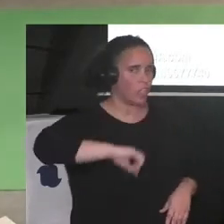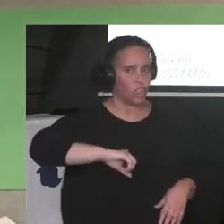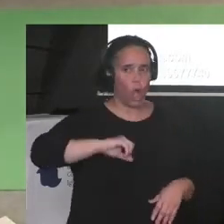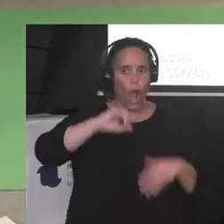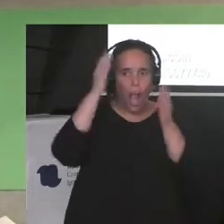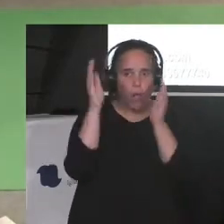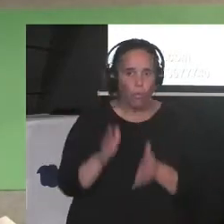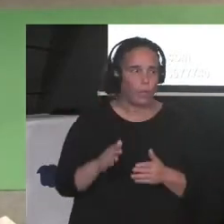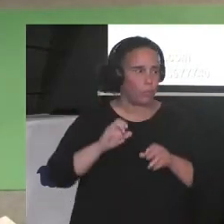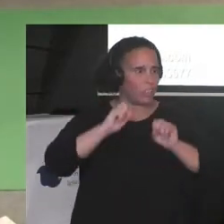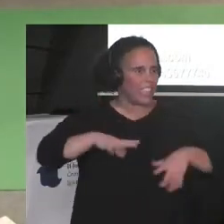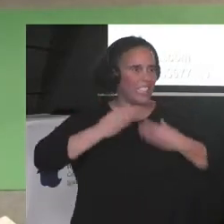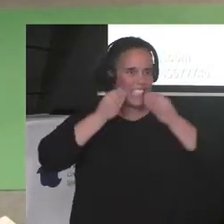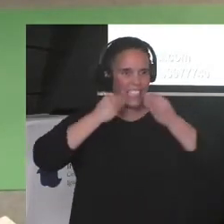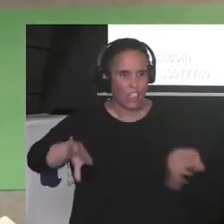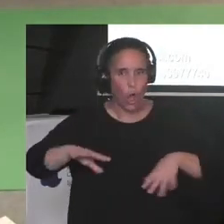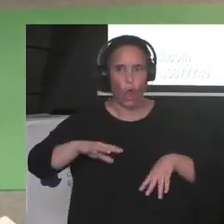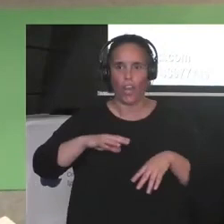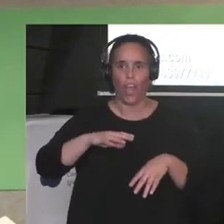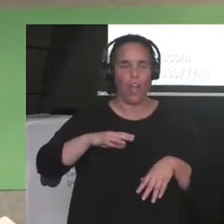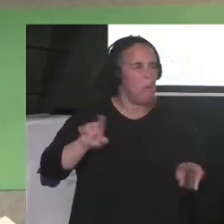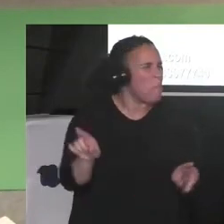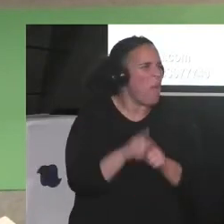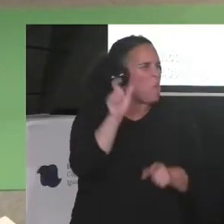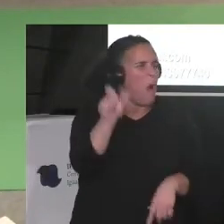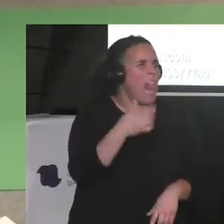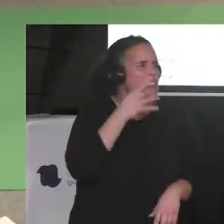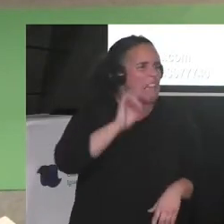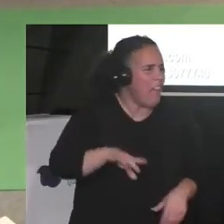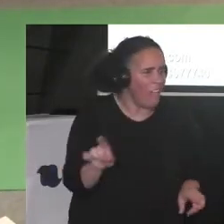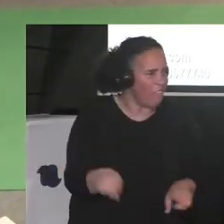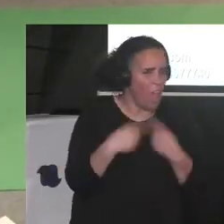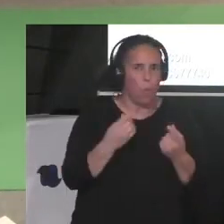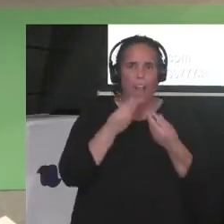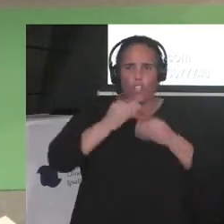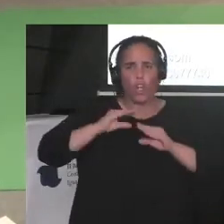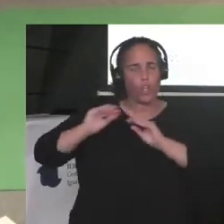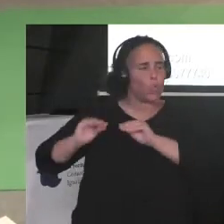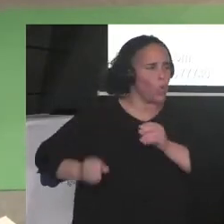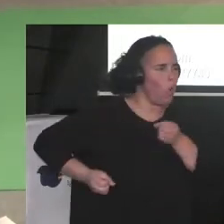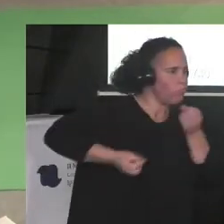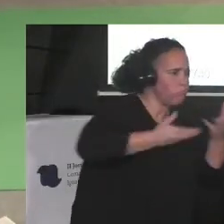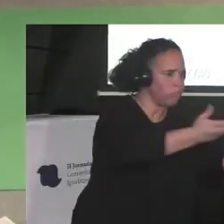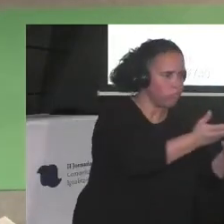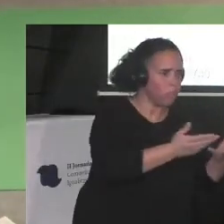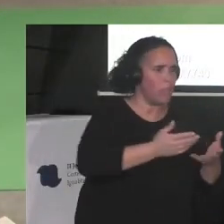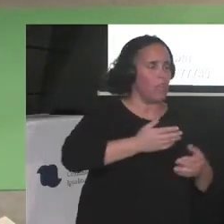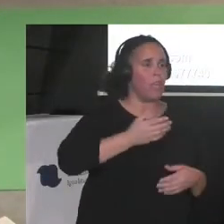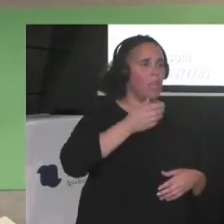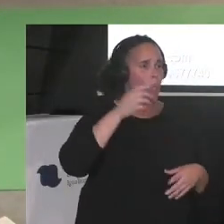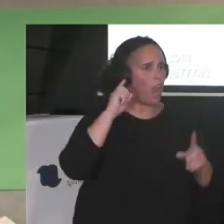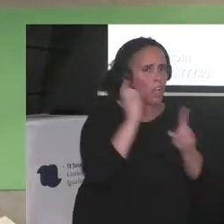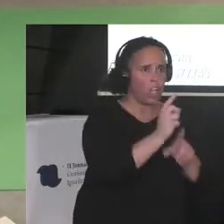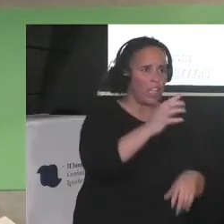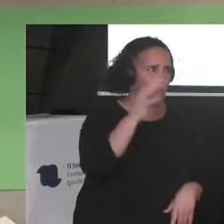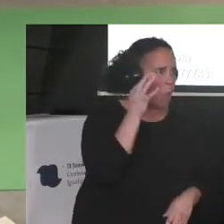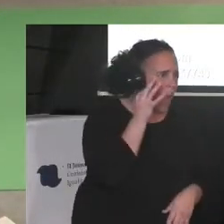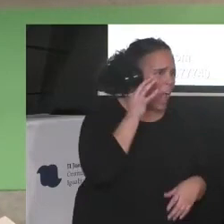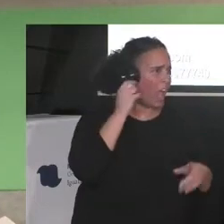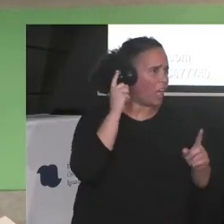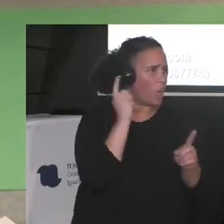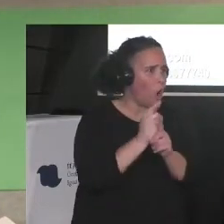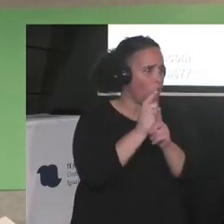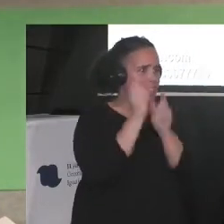sin compasión, ha contribuido a crear la narración misógina, racista, clasista que divide al mundo